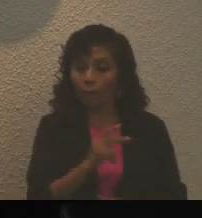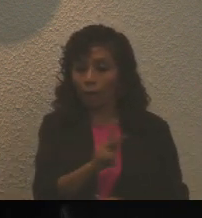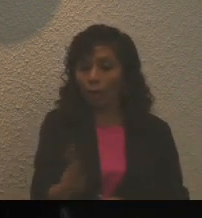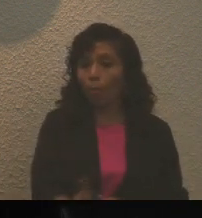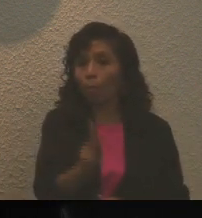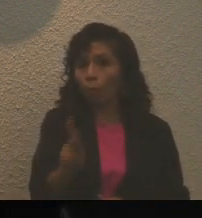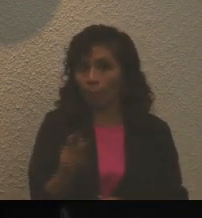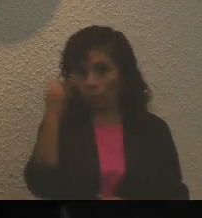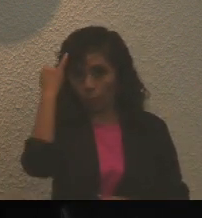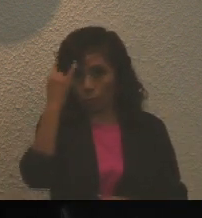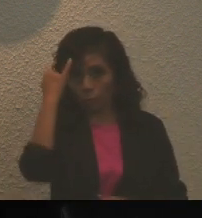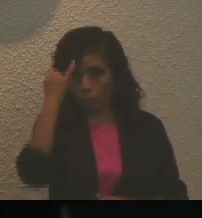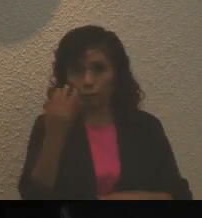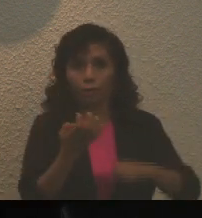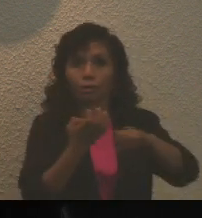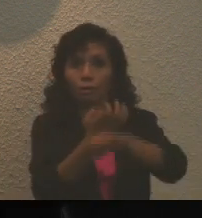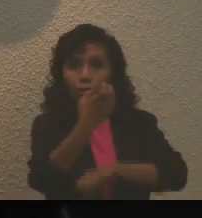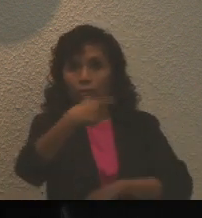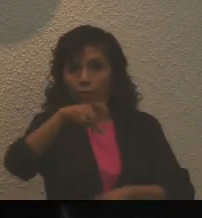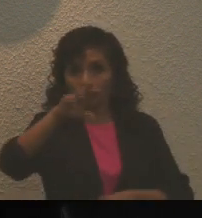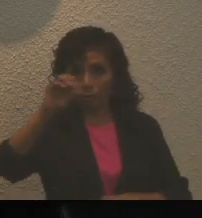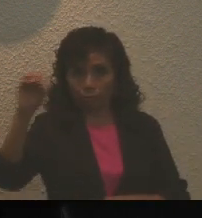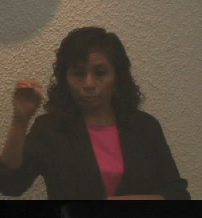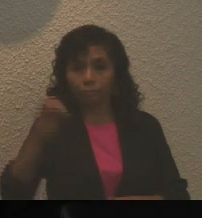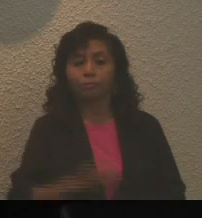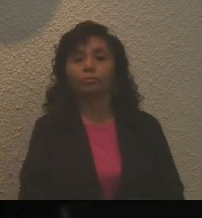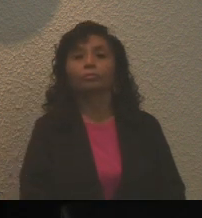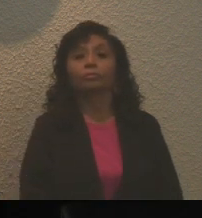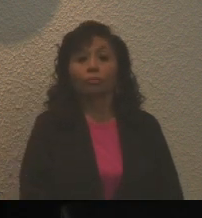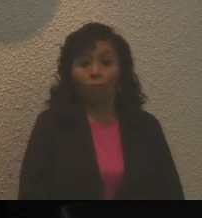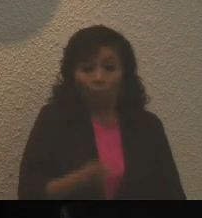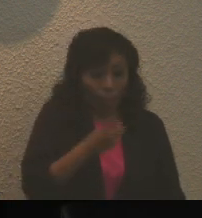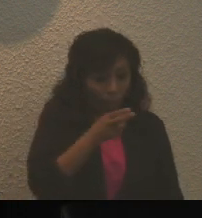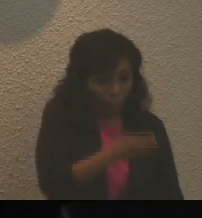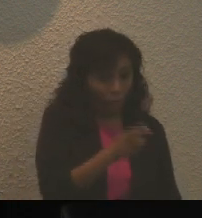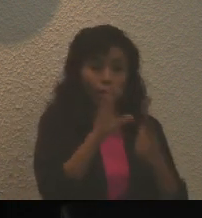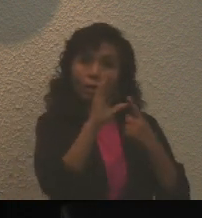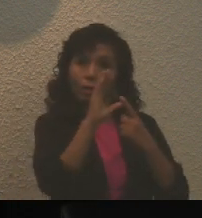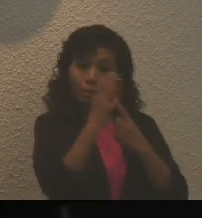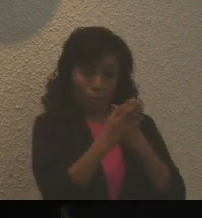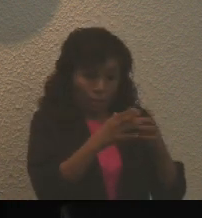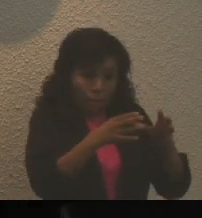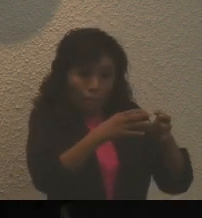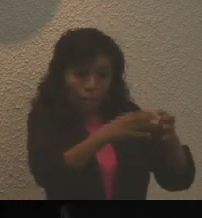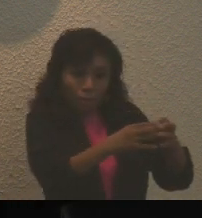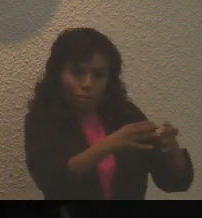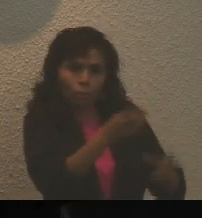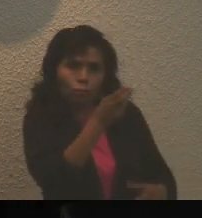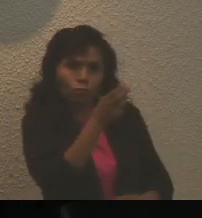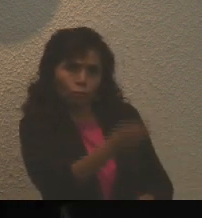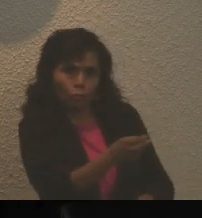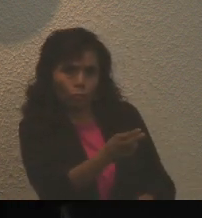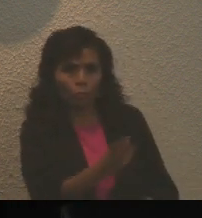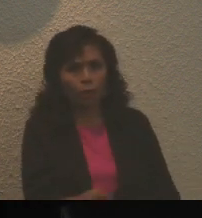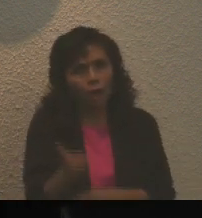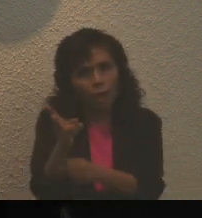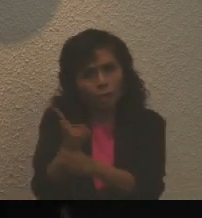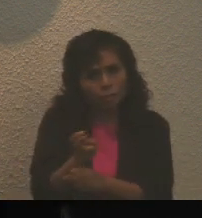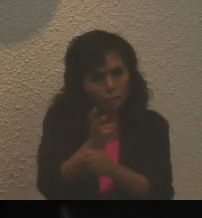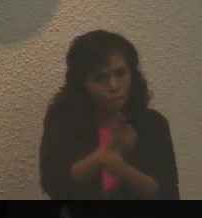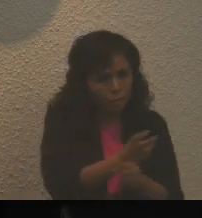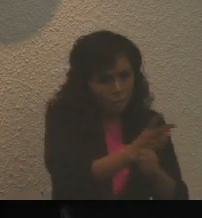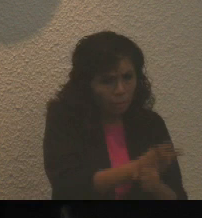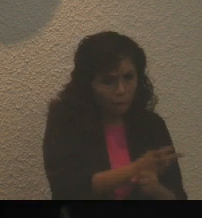Indígenas del Estado de Quintana Roo. La Comisión Dictaminadora podrá invitar a sus sesiones